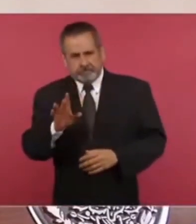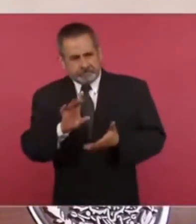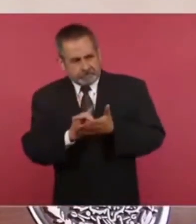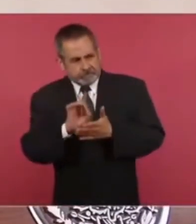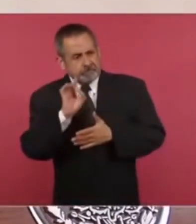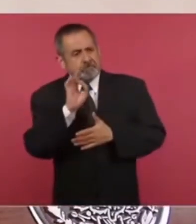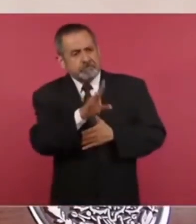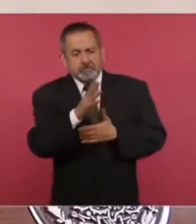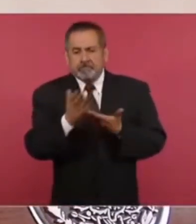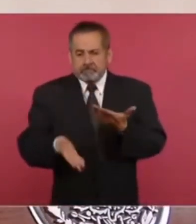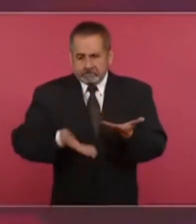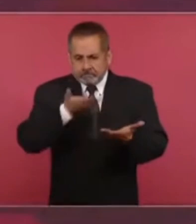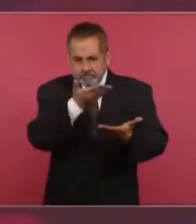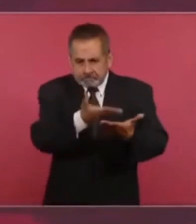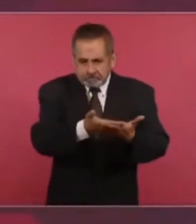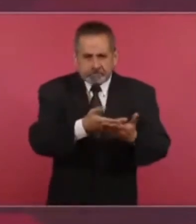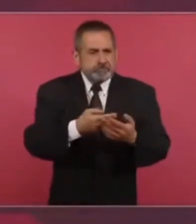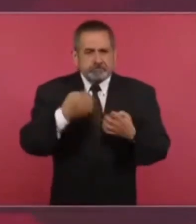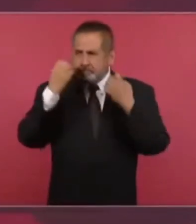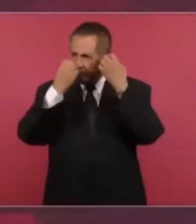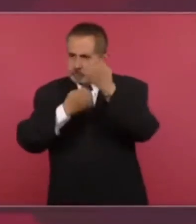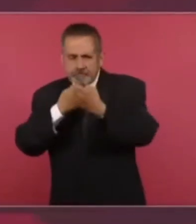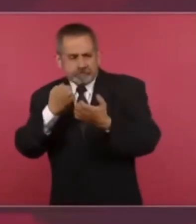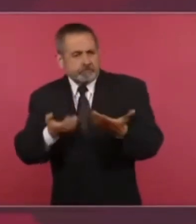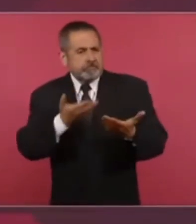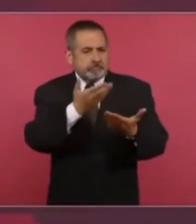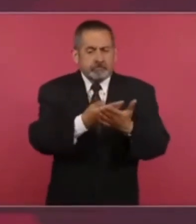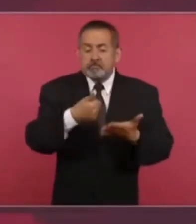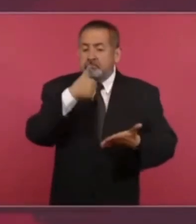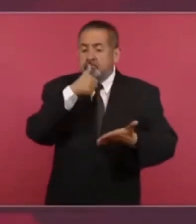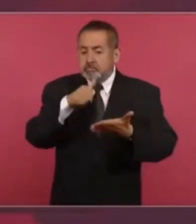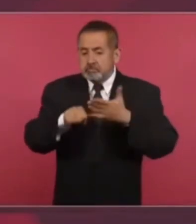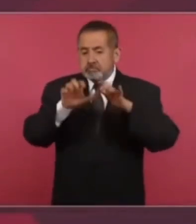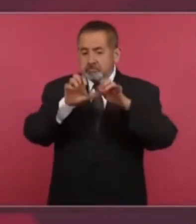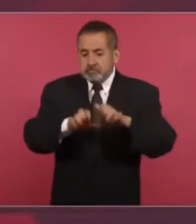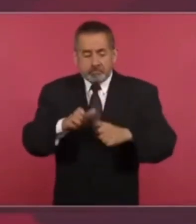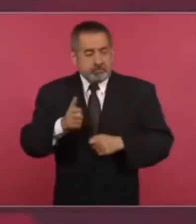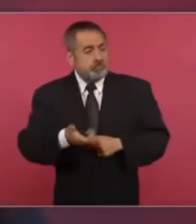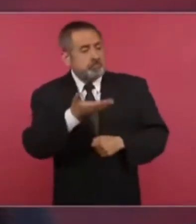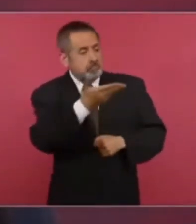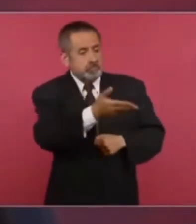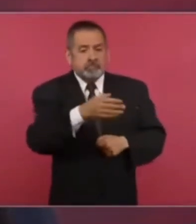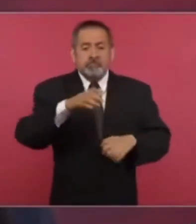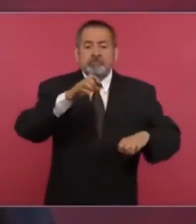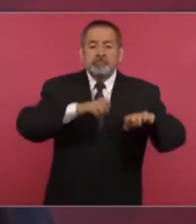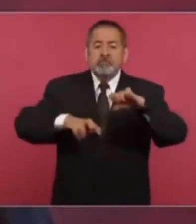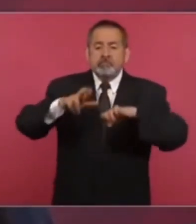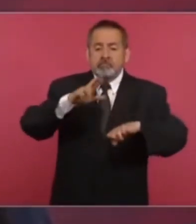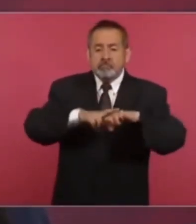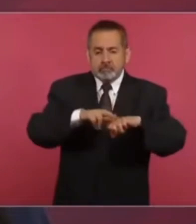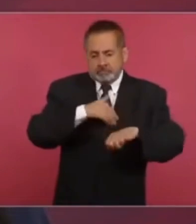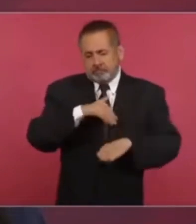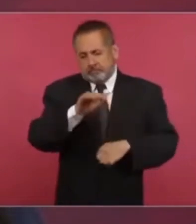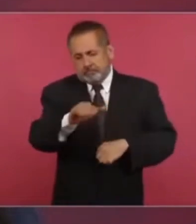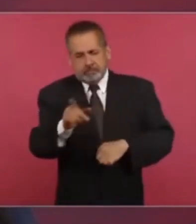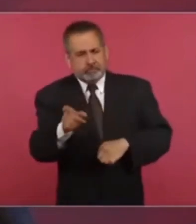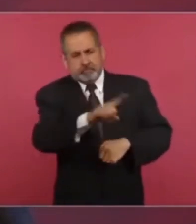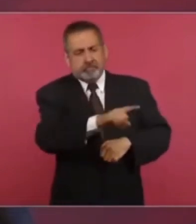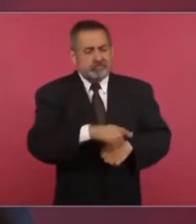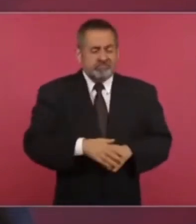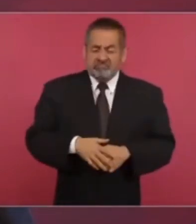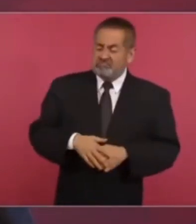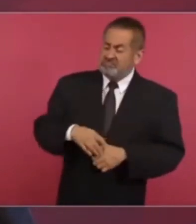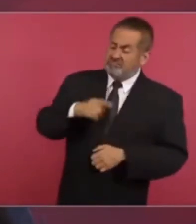la propuesta el avalú les envió una carta le pedí al embajador y una